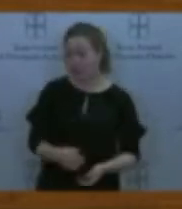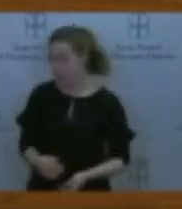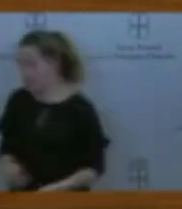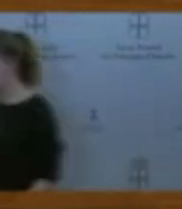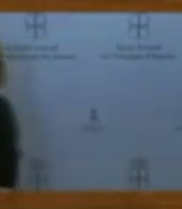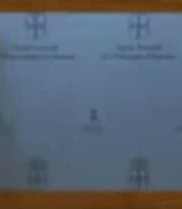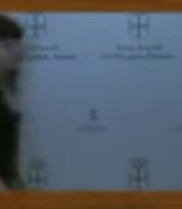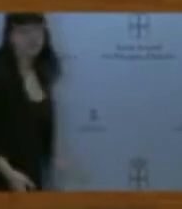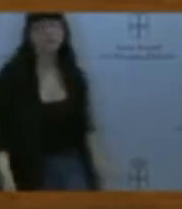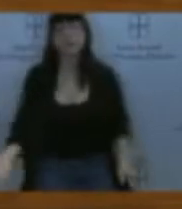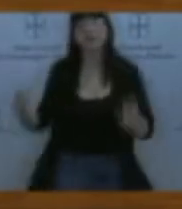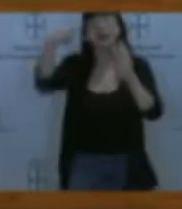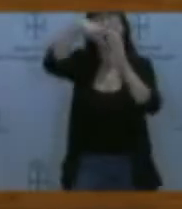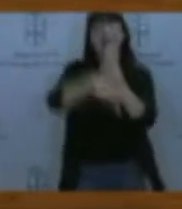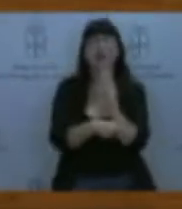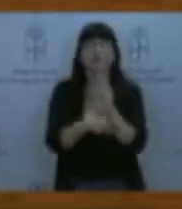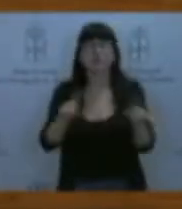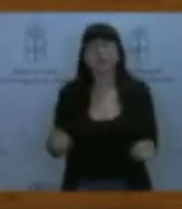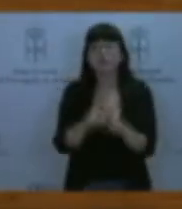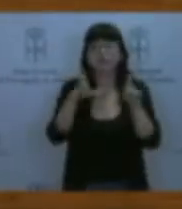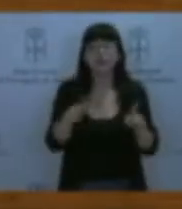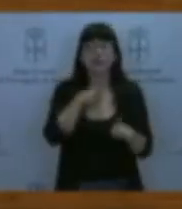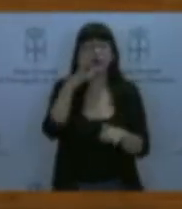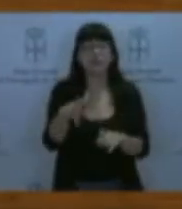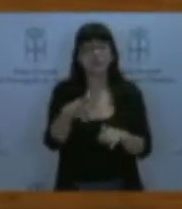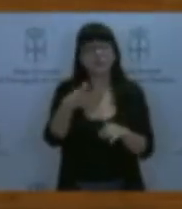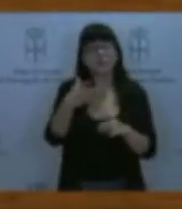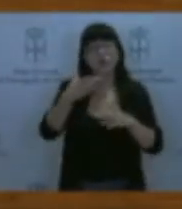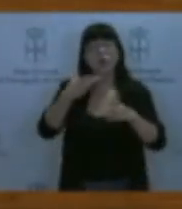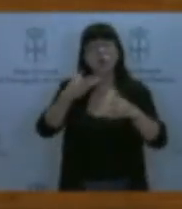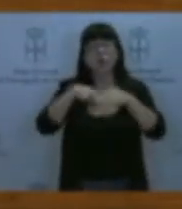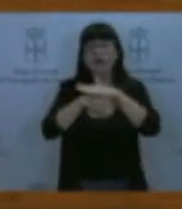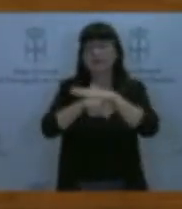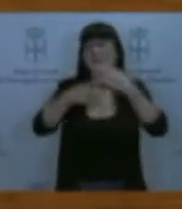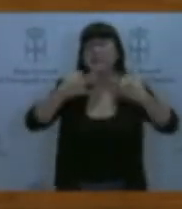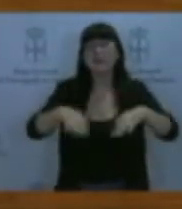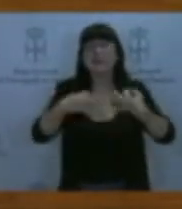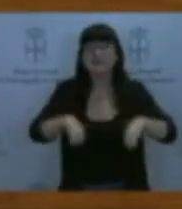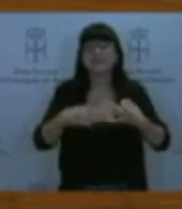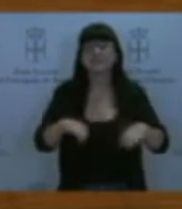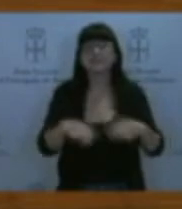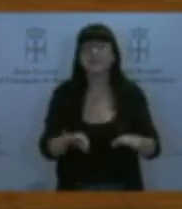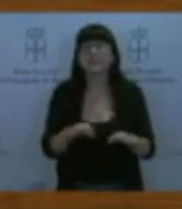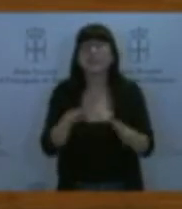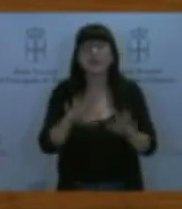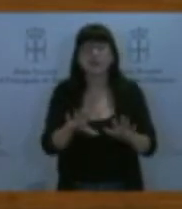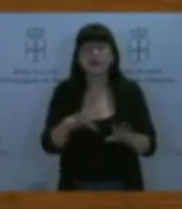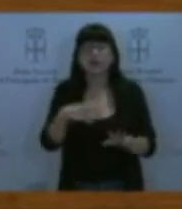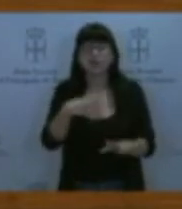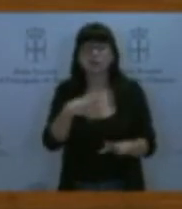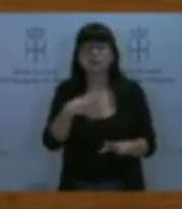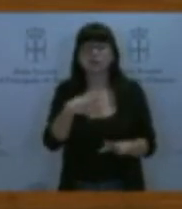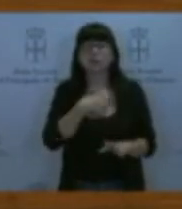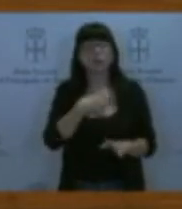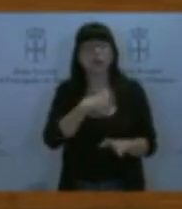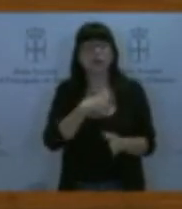requerido para la creación de categorías profesionales a nivel autonómico es sencillo, la Administración no puede caer, la Administración asturiana no puede caer, no fue capaz